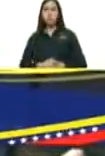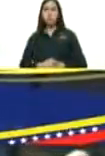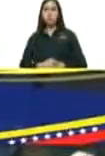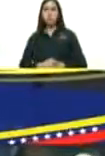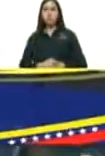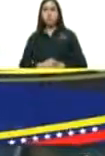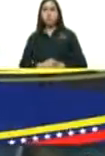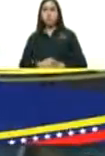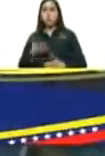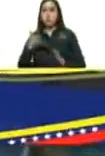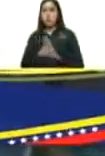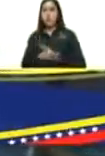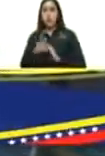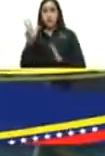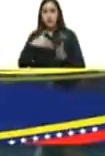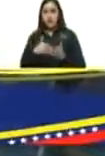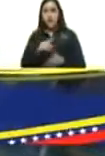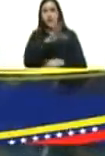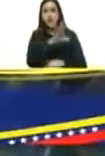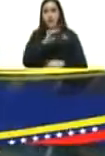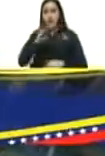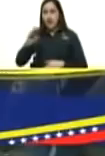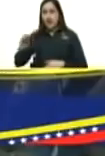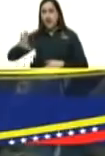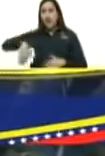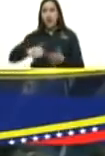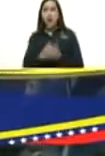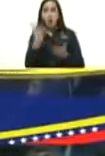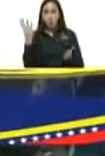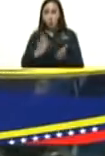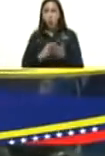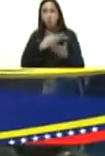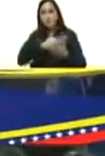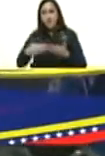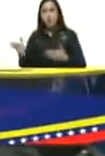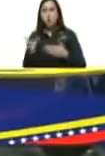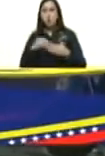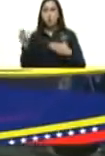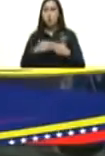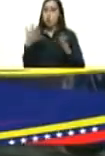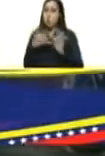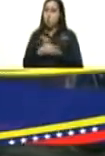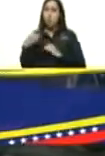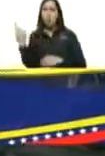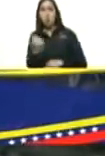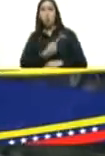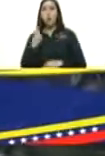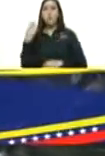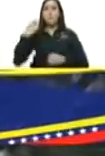de entre 3 mil 500 a 4 mil millones de dólares solo por petróleo